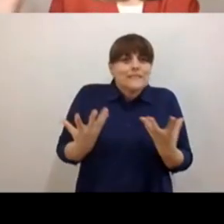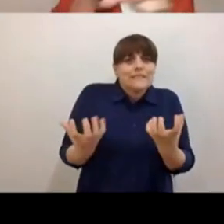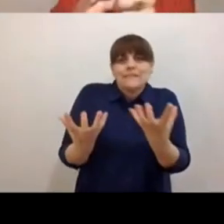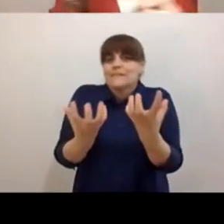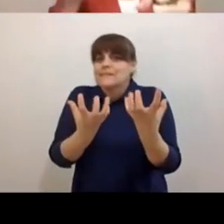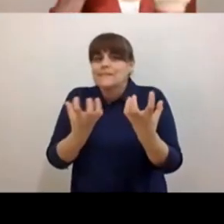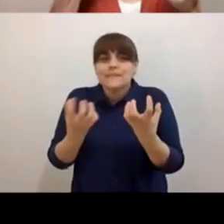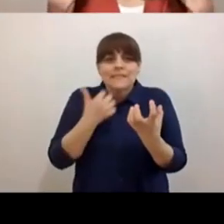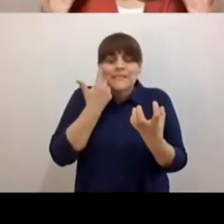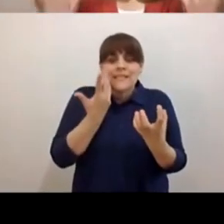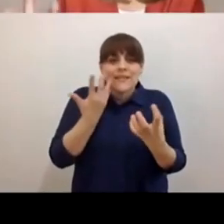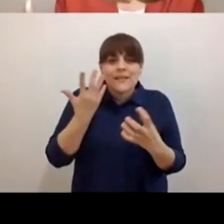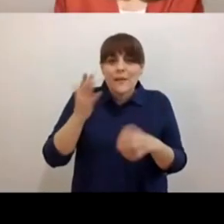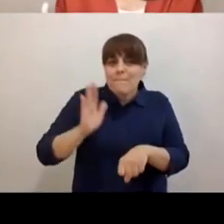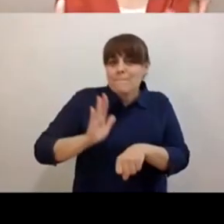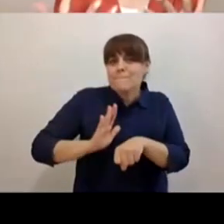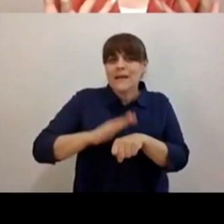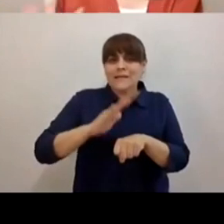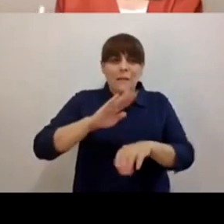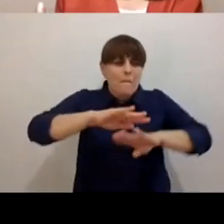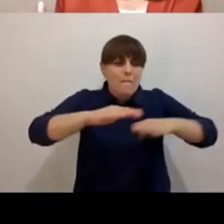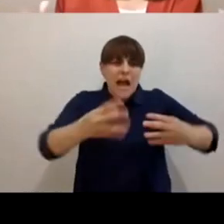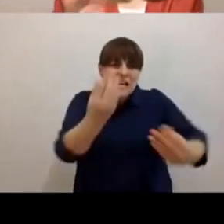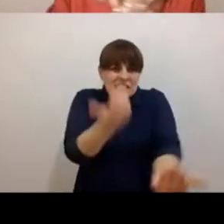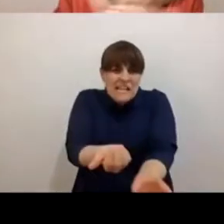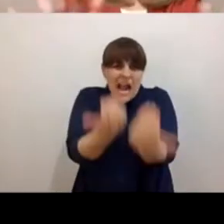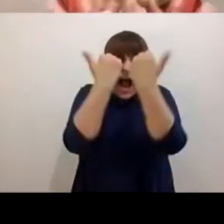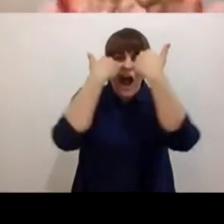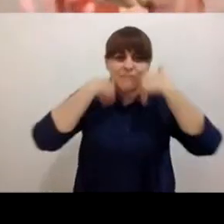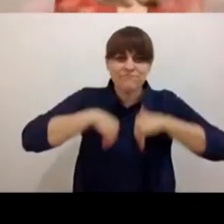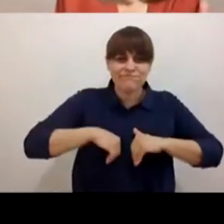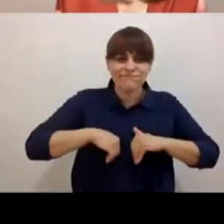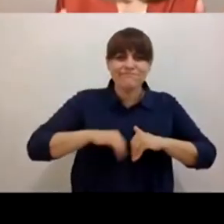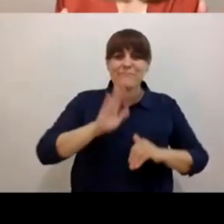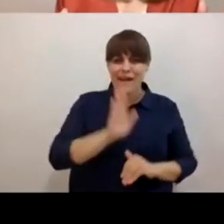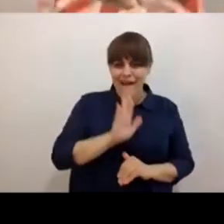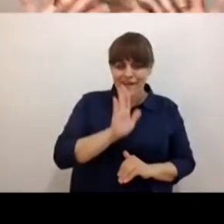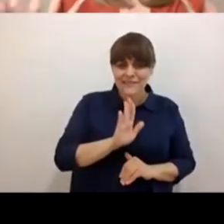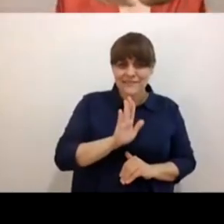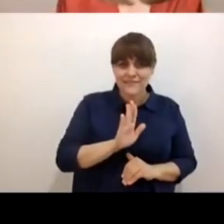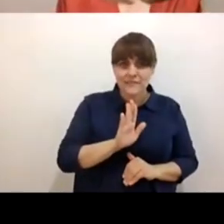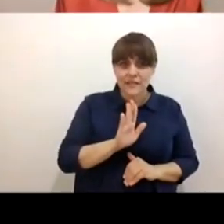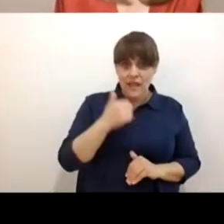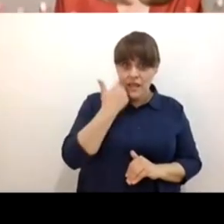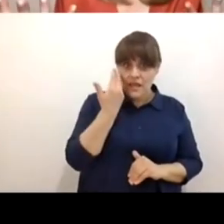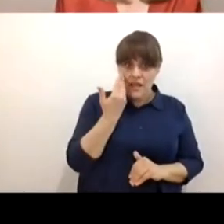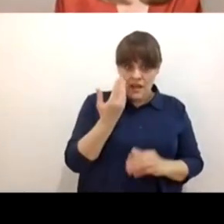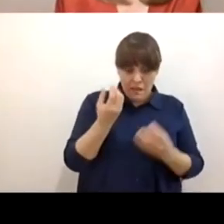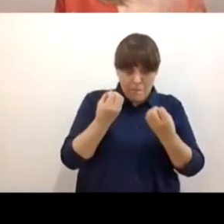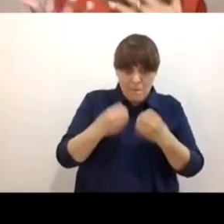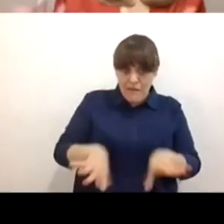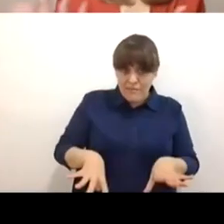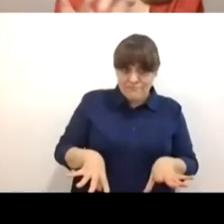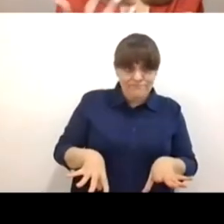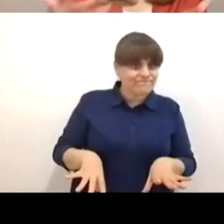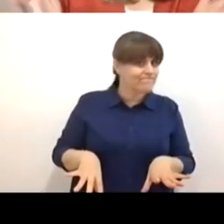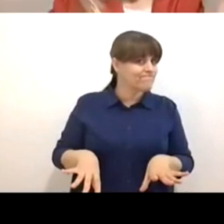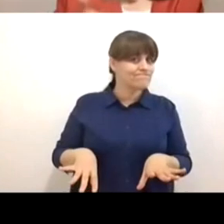Se quiere absorber el océano, ¿sí? Y lo que menos quiere es perder, ¿sí? Y